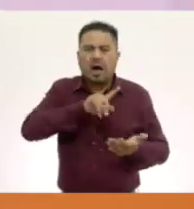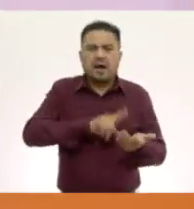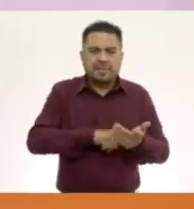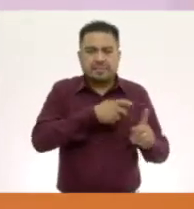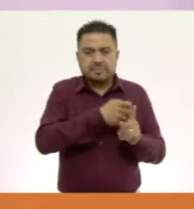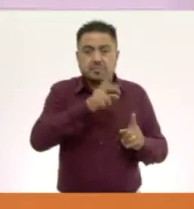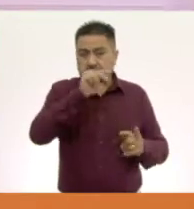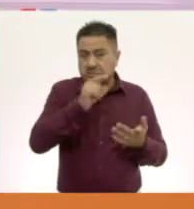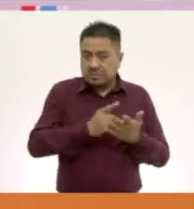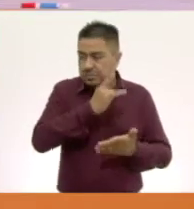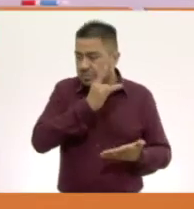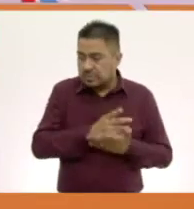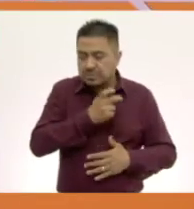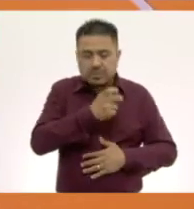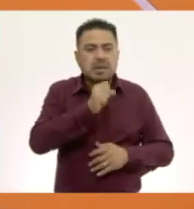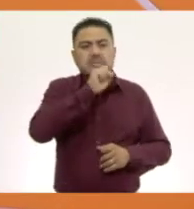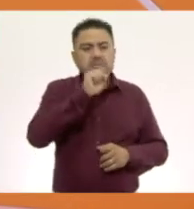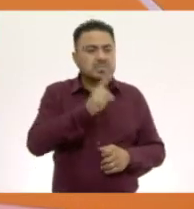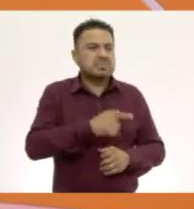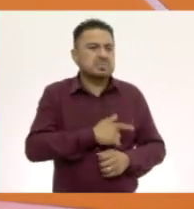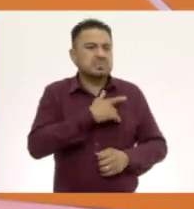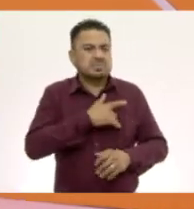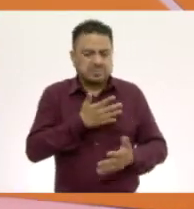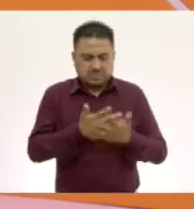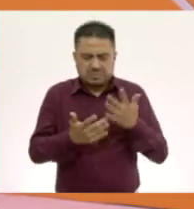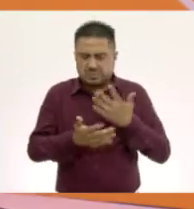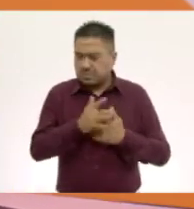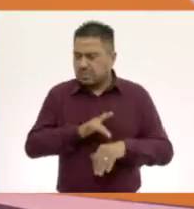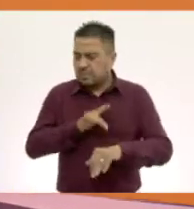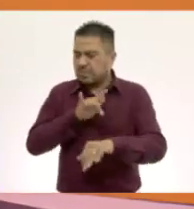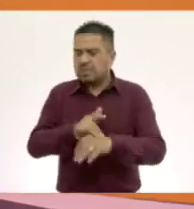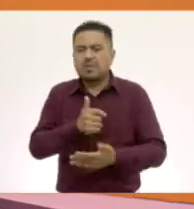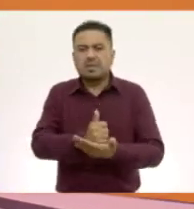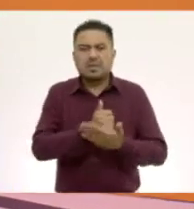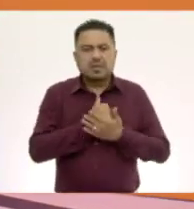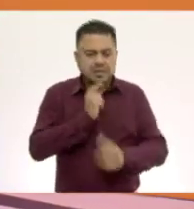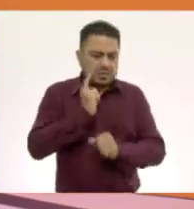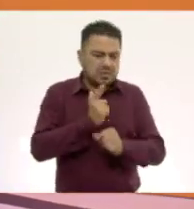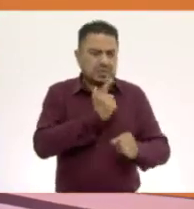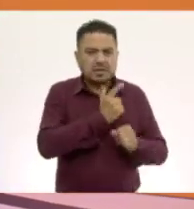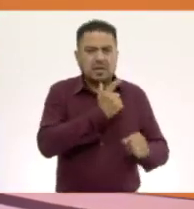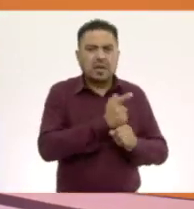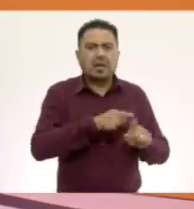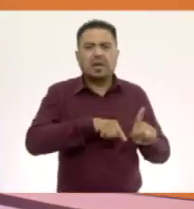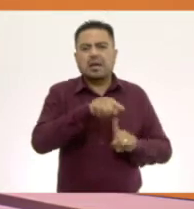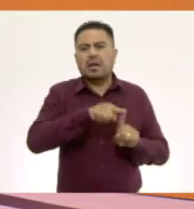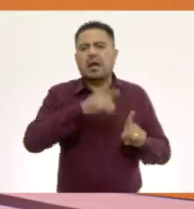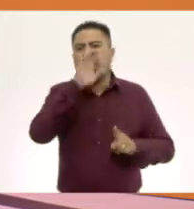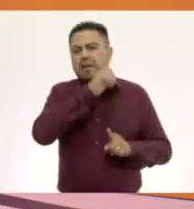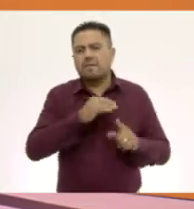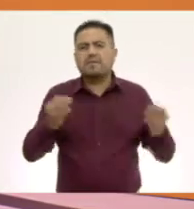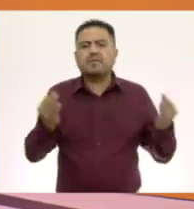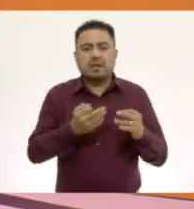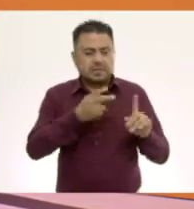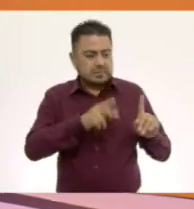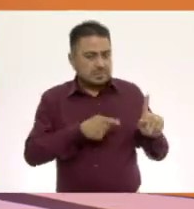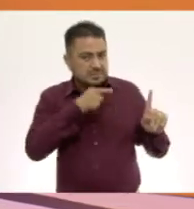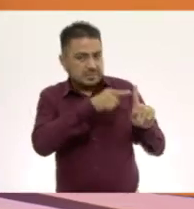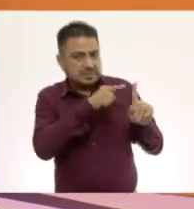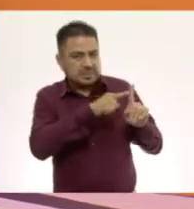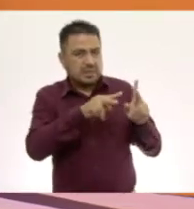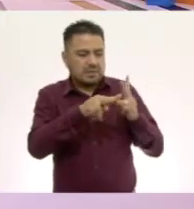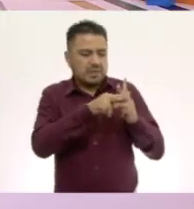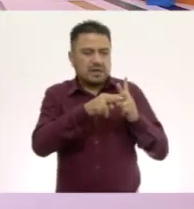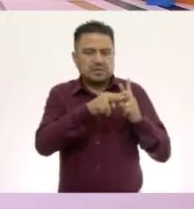Pero no solo eso, también el sentido del tacto nos ayuda a identificar temperatura. Aquí, en este